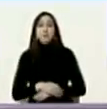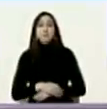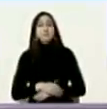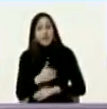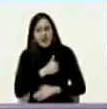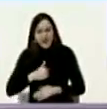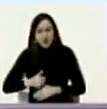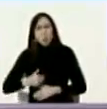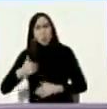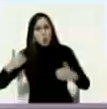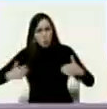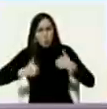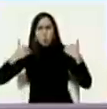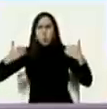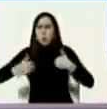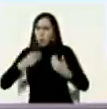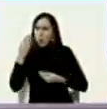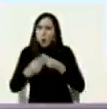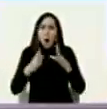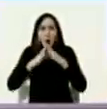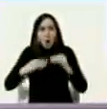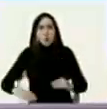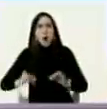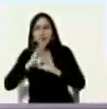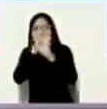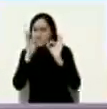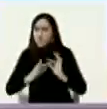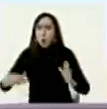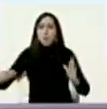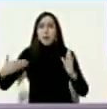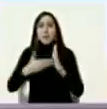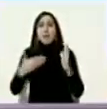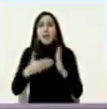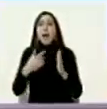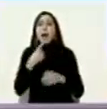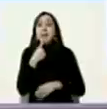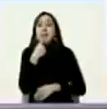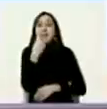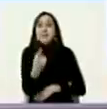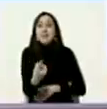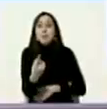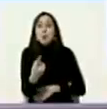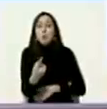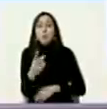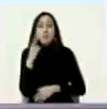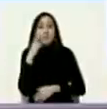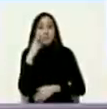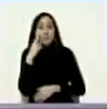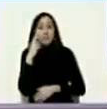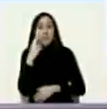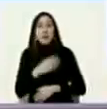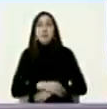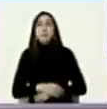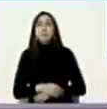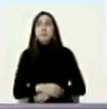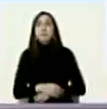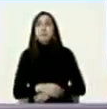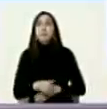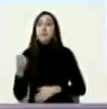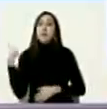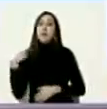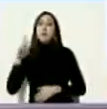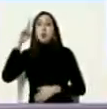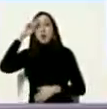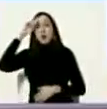resistido a todas estas amenazas decimos fíjense teníamos razón